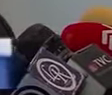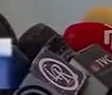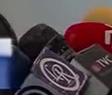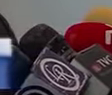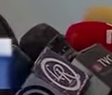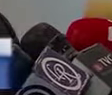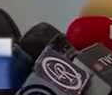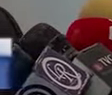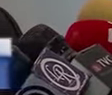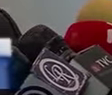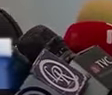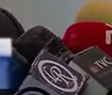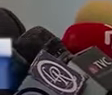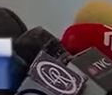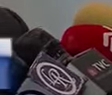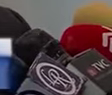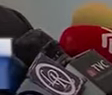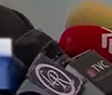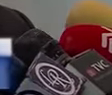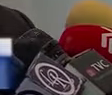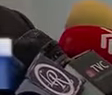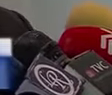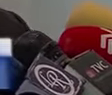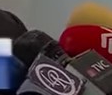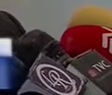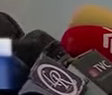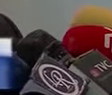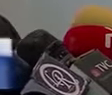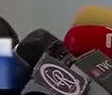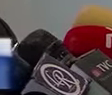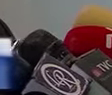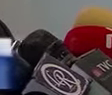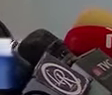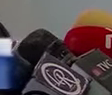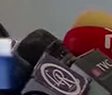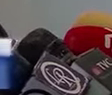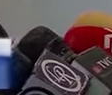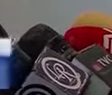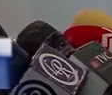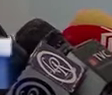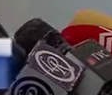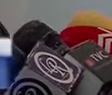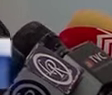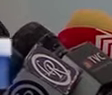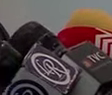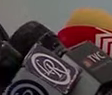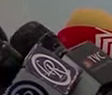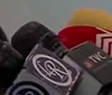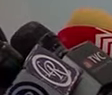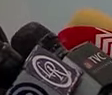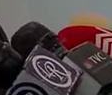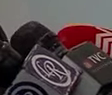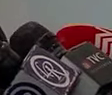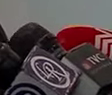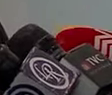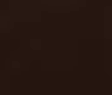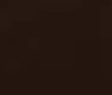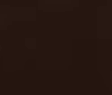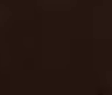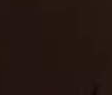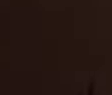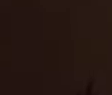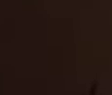Que hay asimismo, en el caso de Odebrecht, aparte de las responsabilidades penales radicadas en el tema San Francisco.